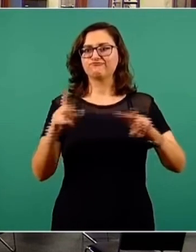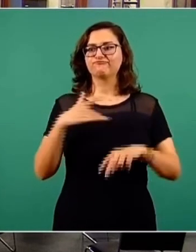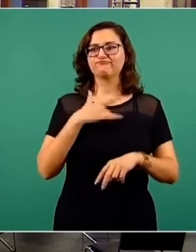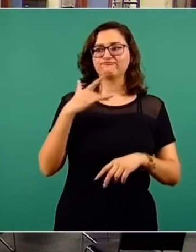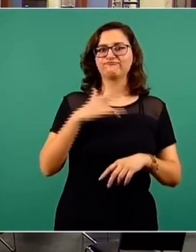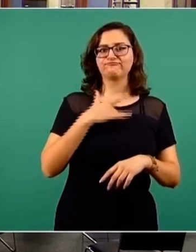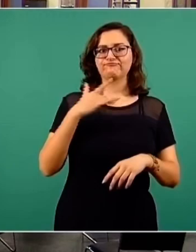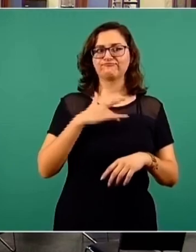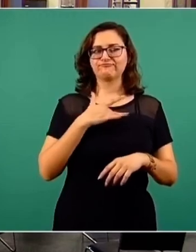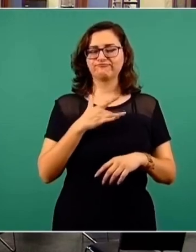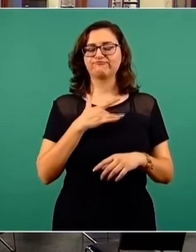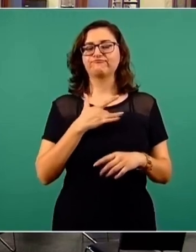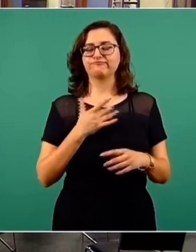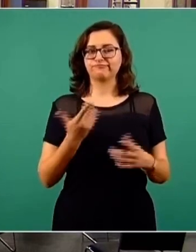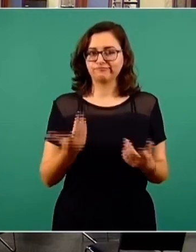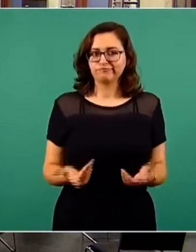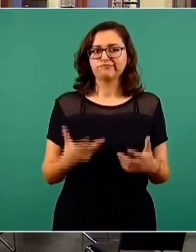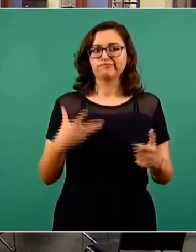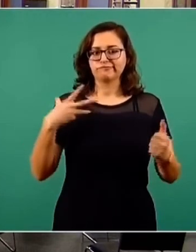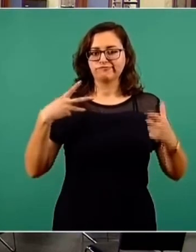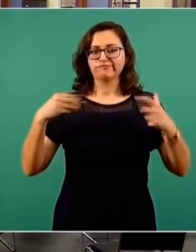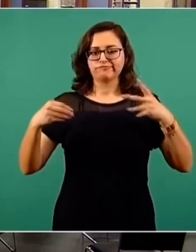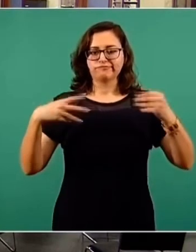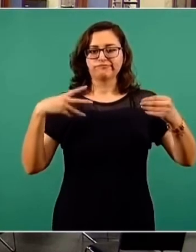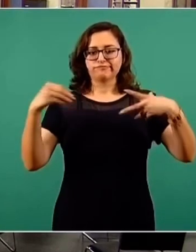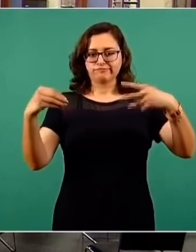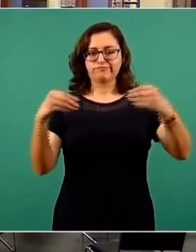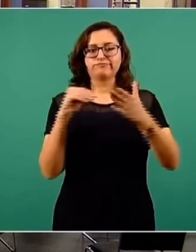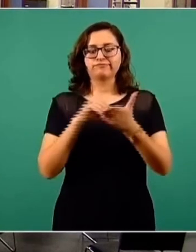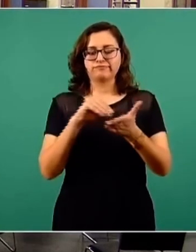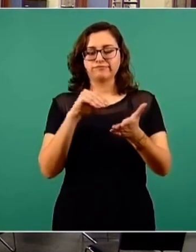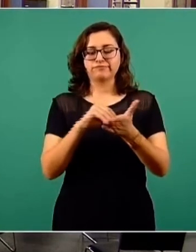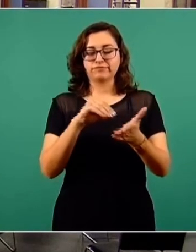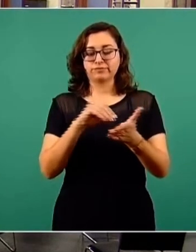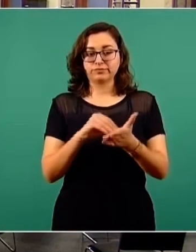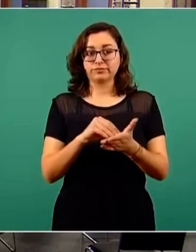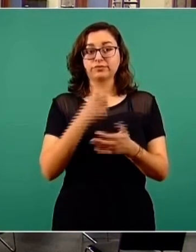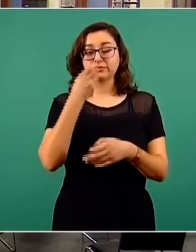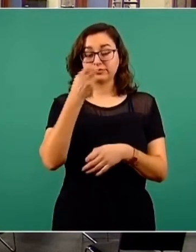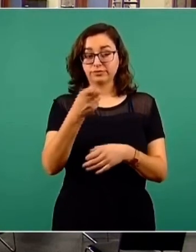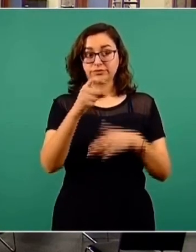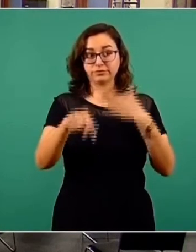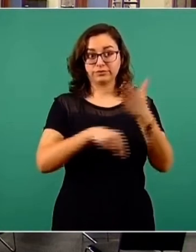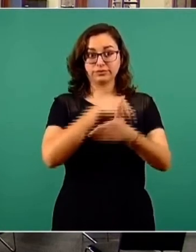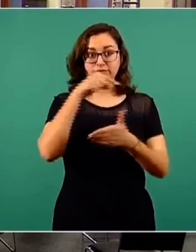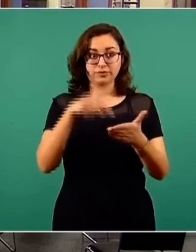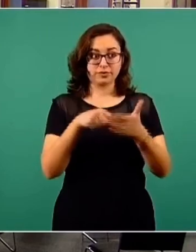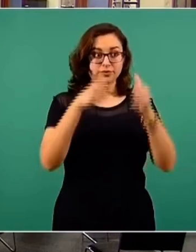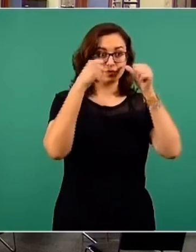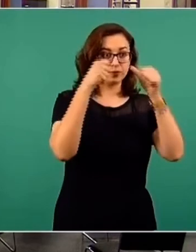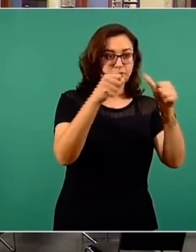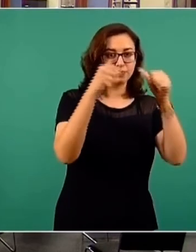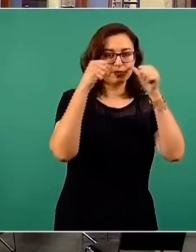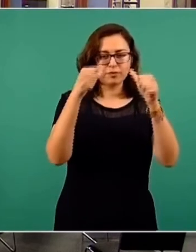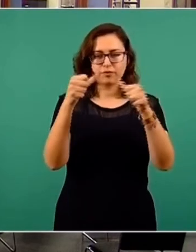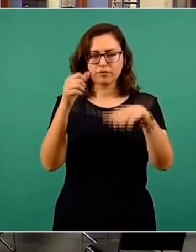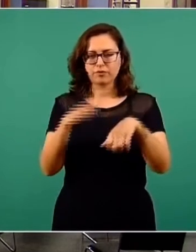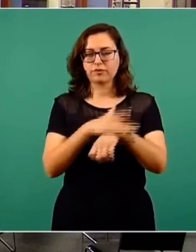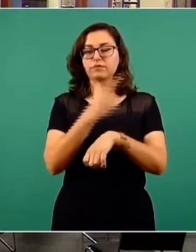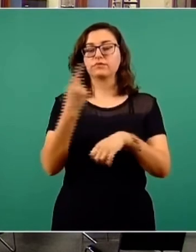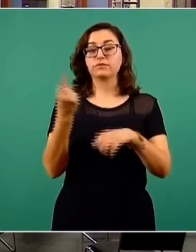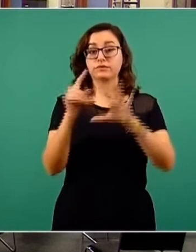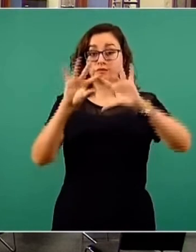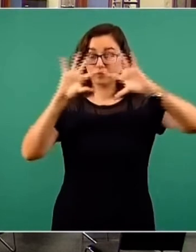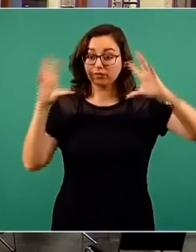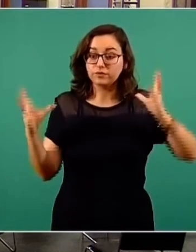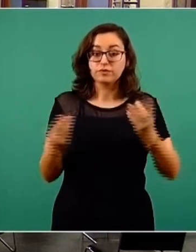para ver estas pendientes de manera local, para ir identificando aquellas que están explicando esta meseta, que es